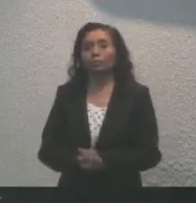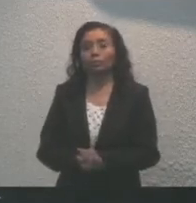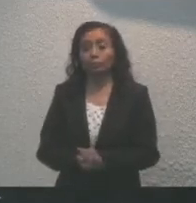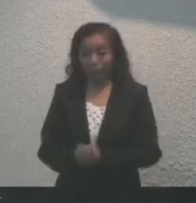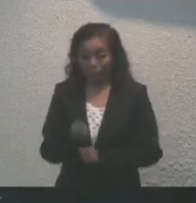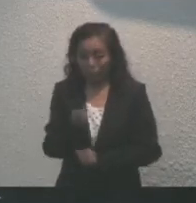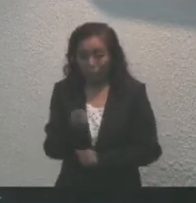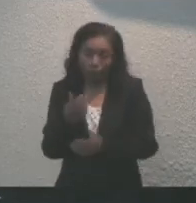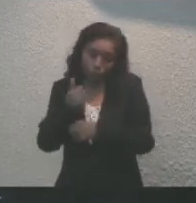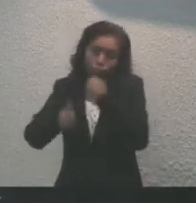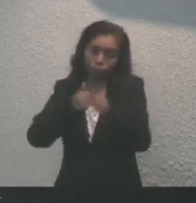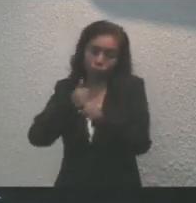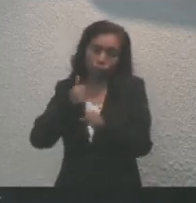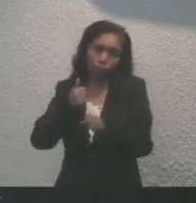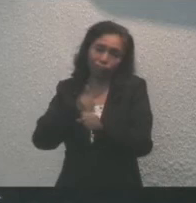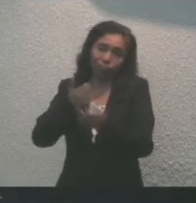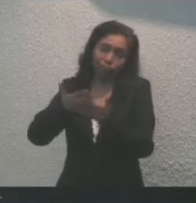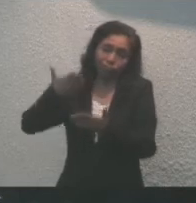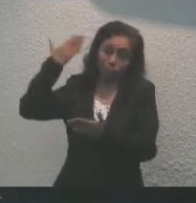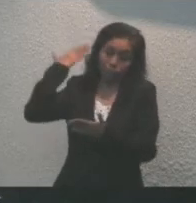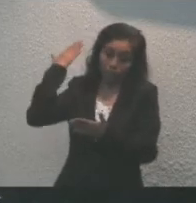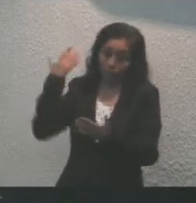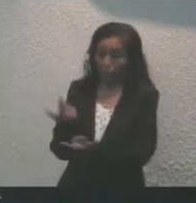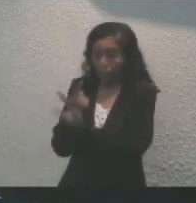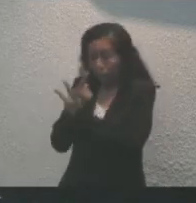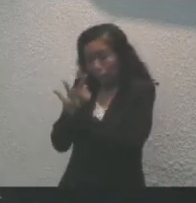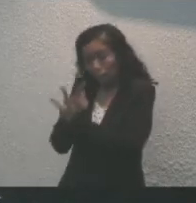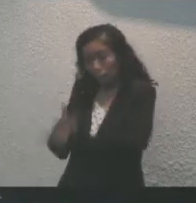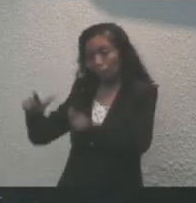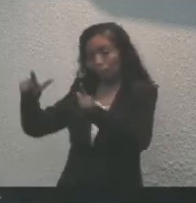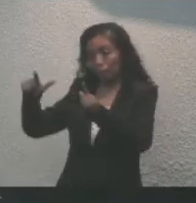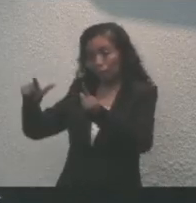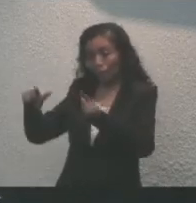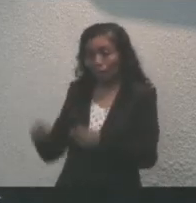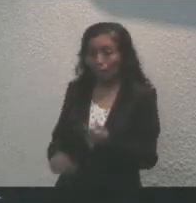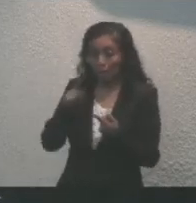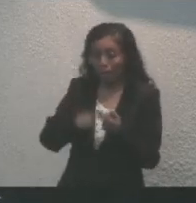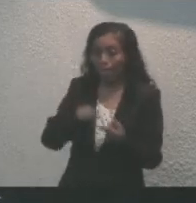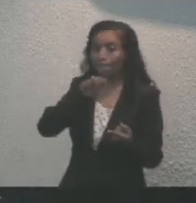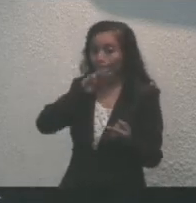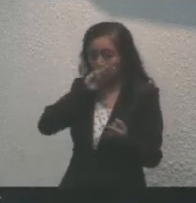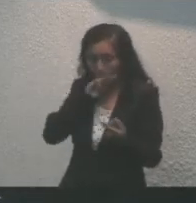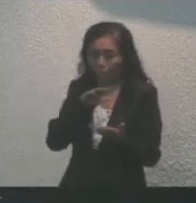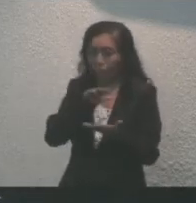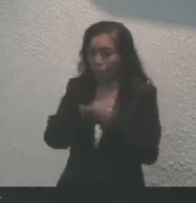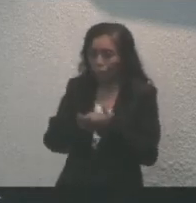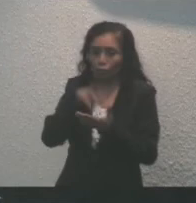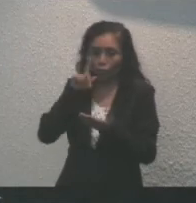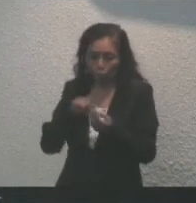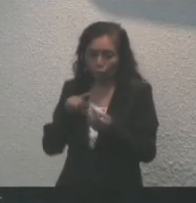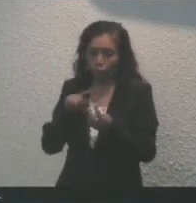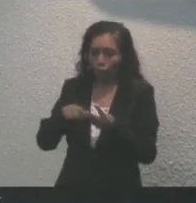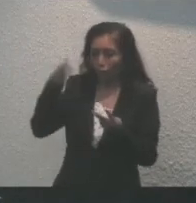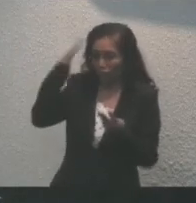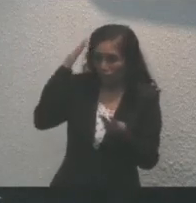En esa época, la libertad de desempeñar el papel de madre, esposa, dirigente social,